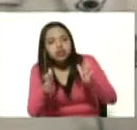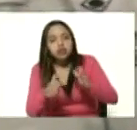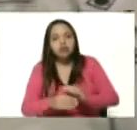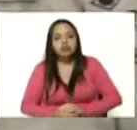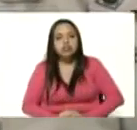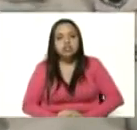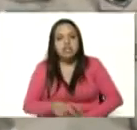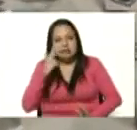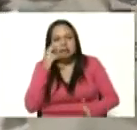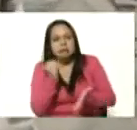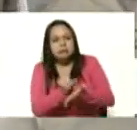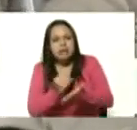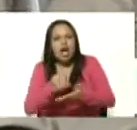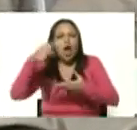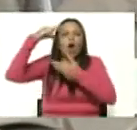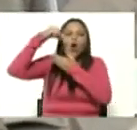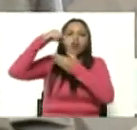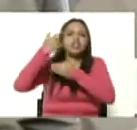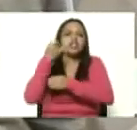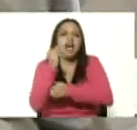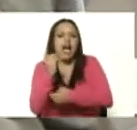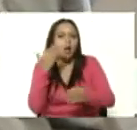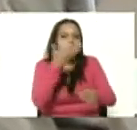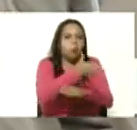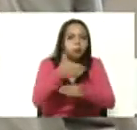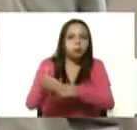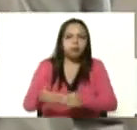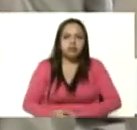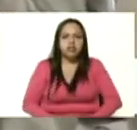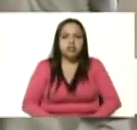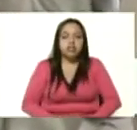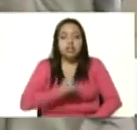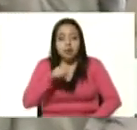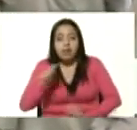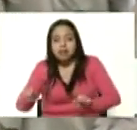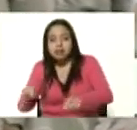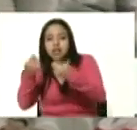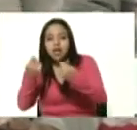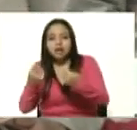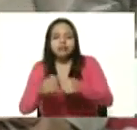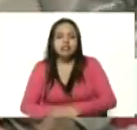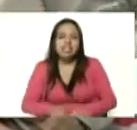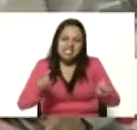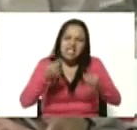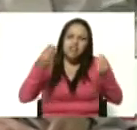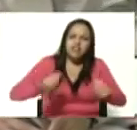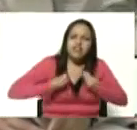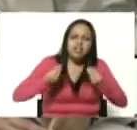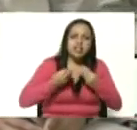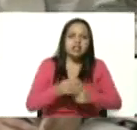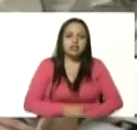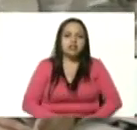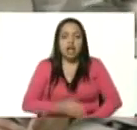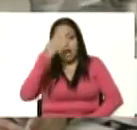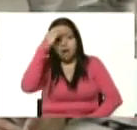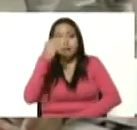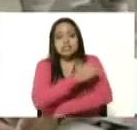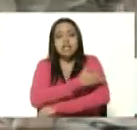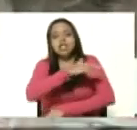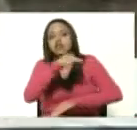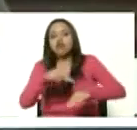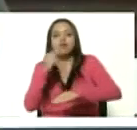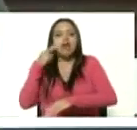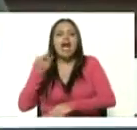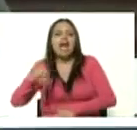Carbativir llegue que le den todas las medicinas que lo recuperen que le salven las vidas así que la milicia nacional bolivariana está